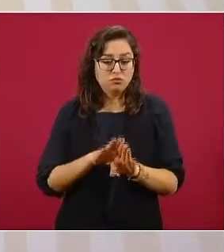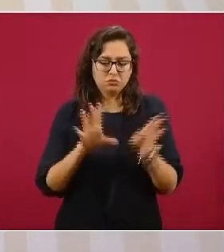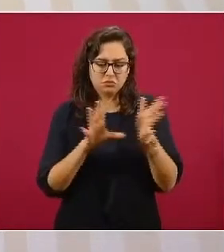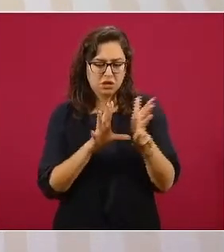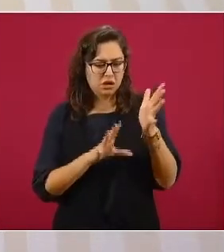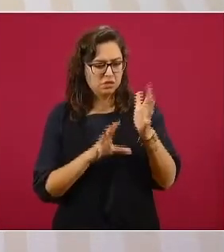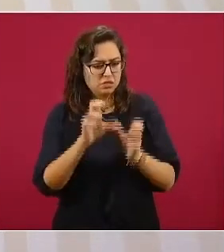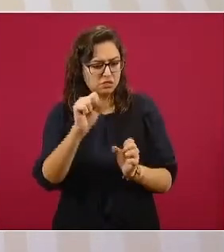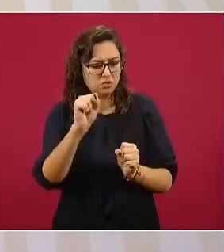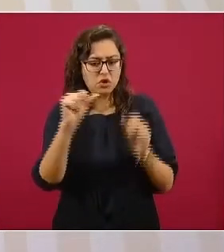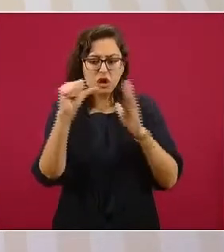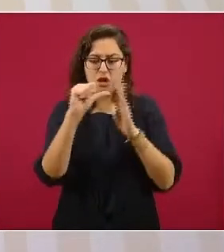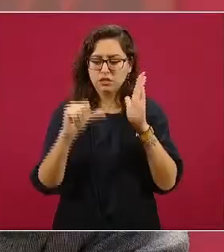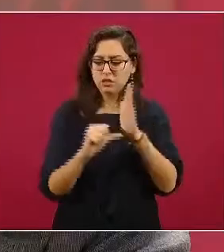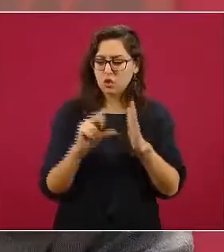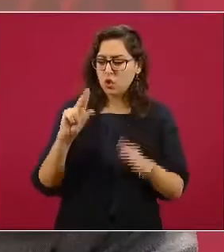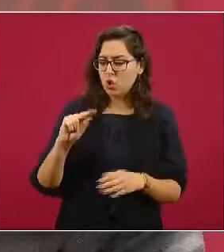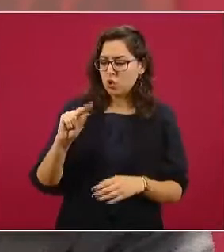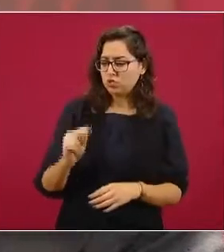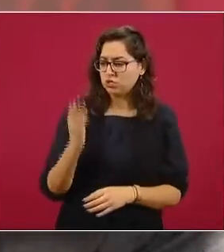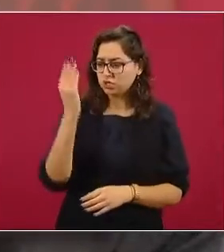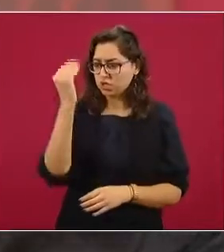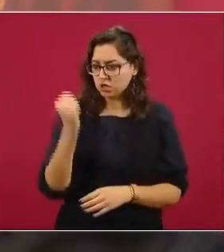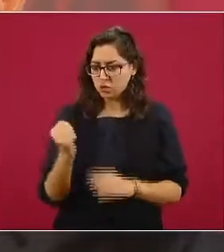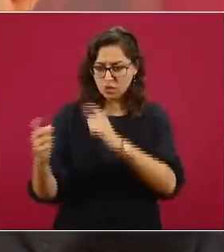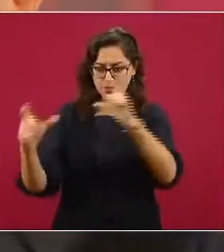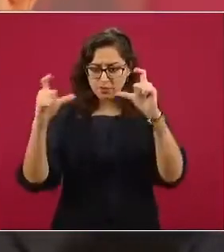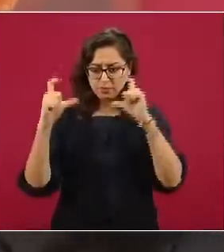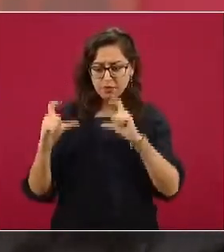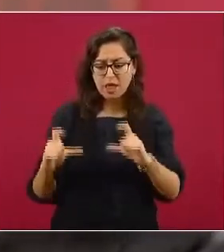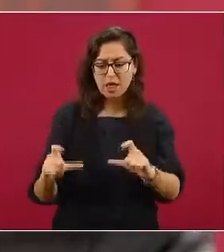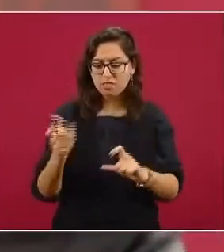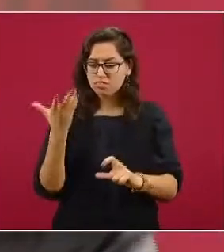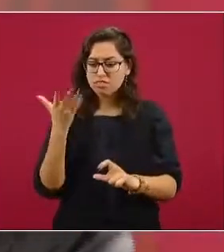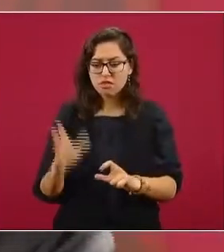fracción décima.